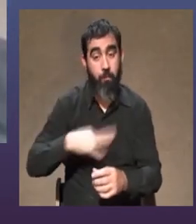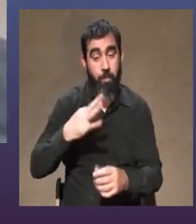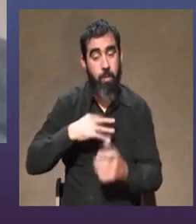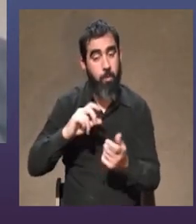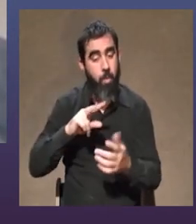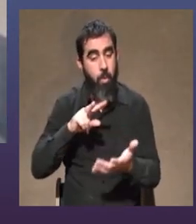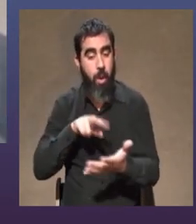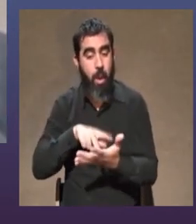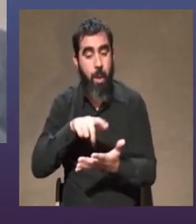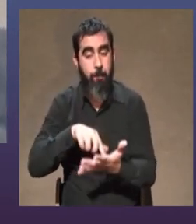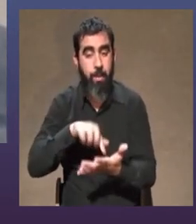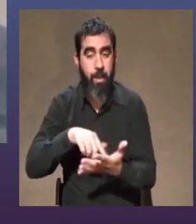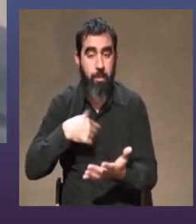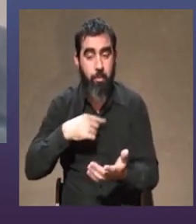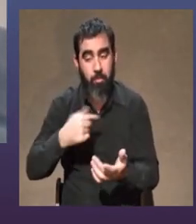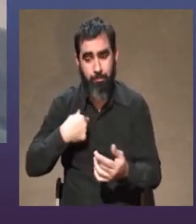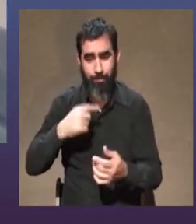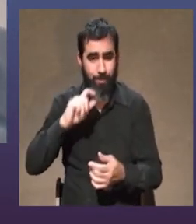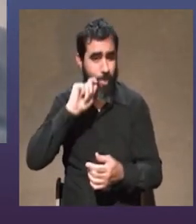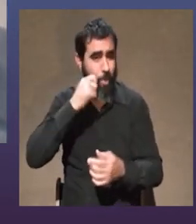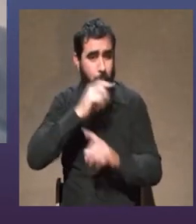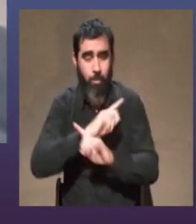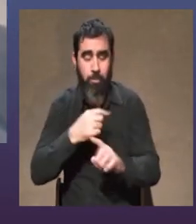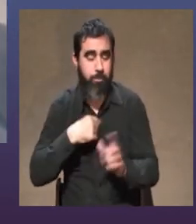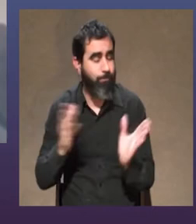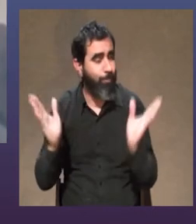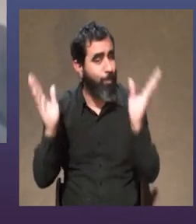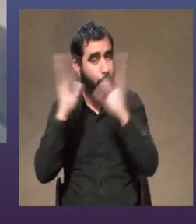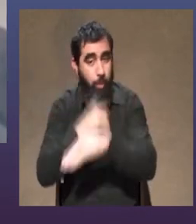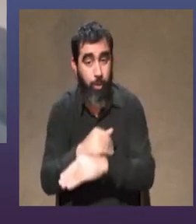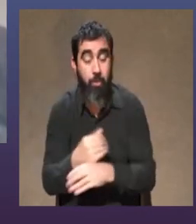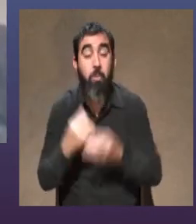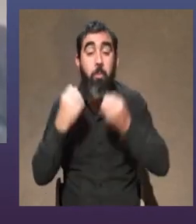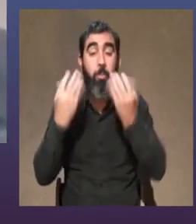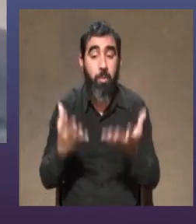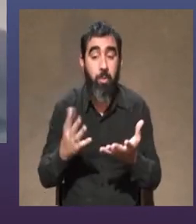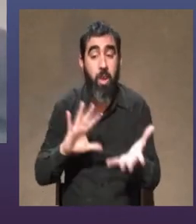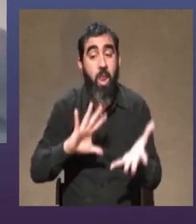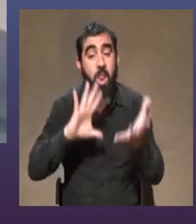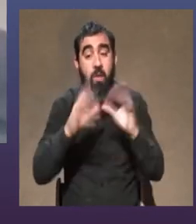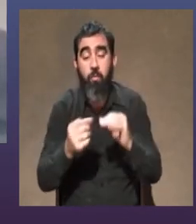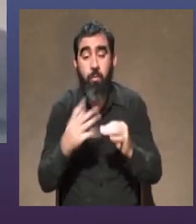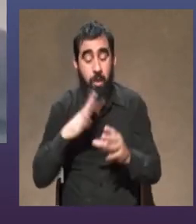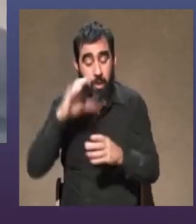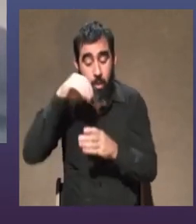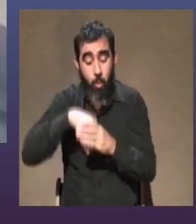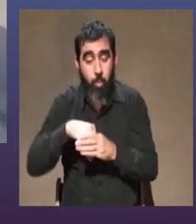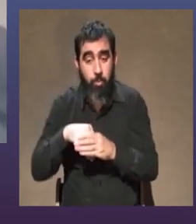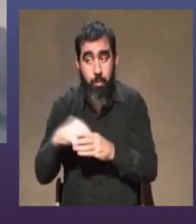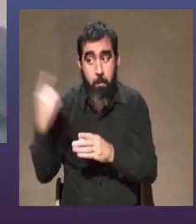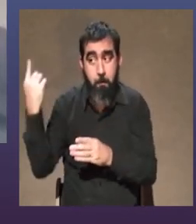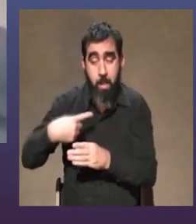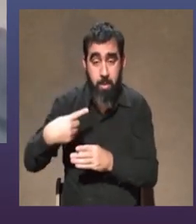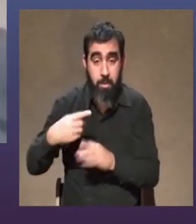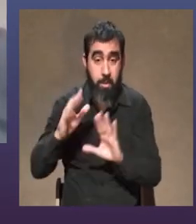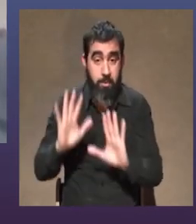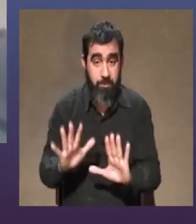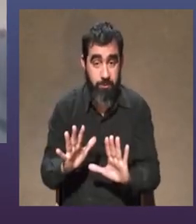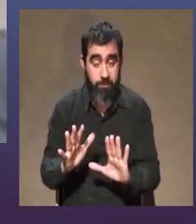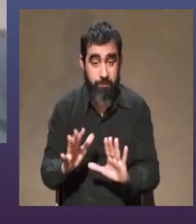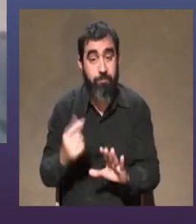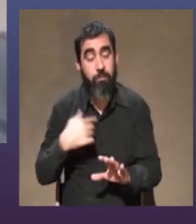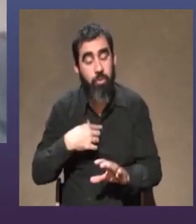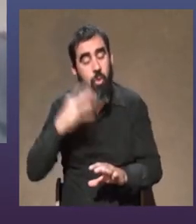caminar de una forma que no era la mía y nunca pude porque el estilo es algo que se te impone y creo que